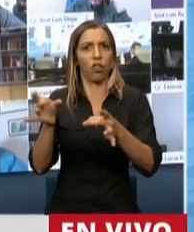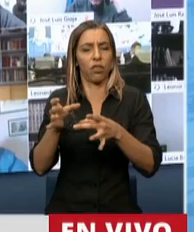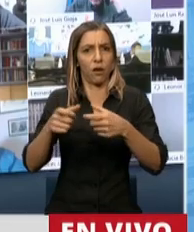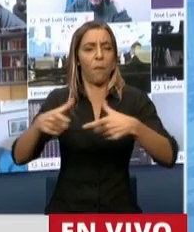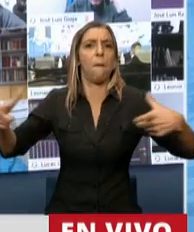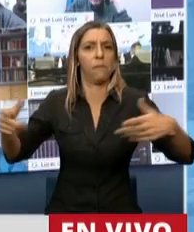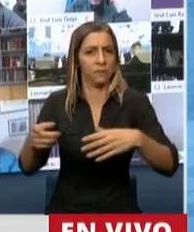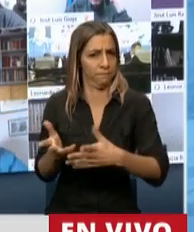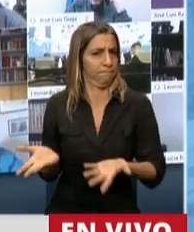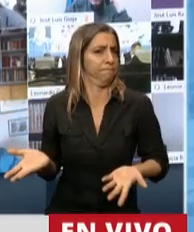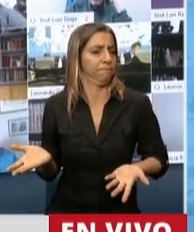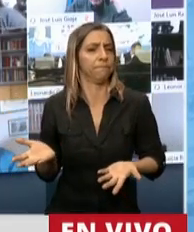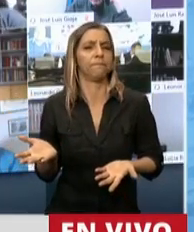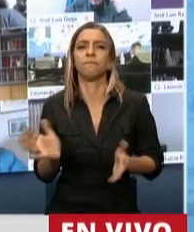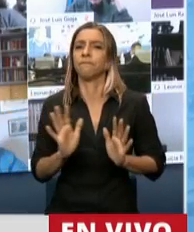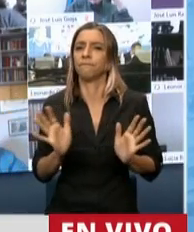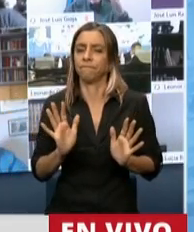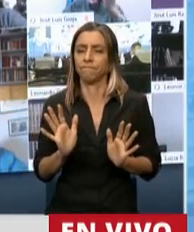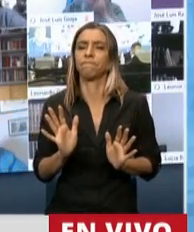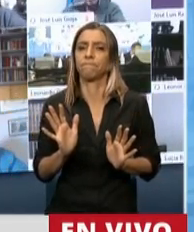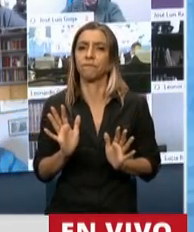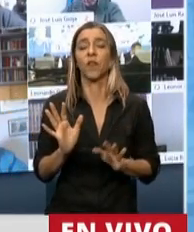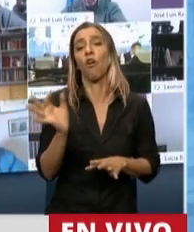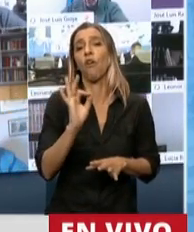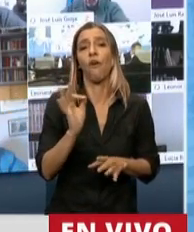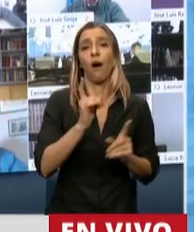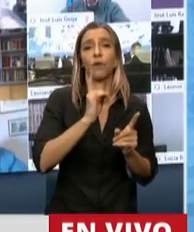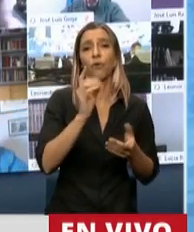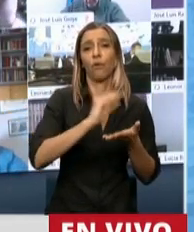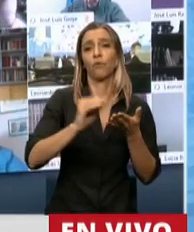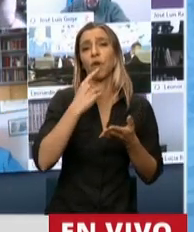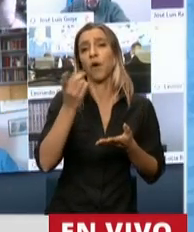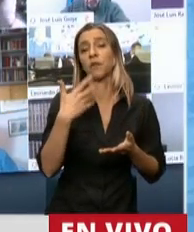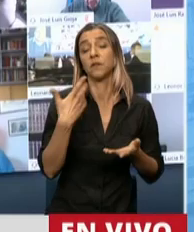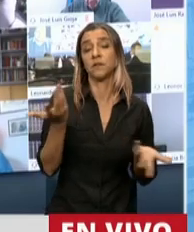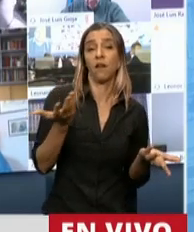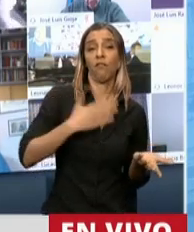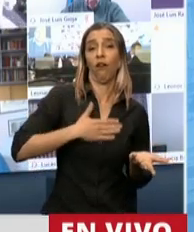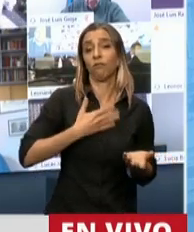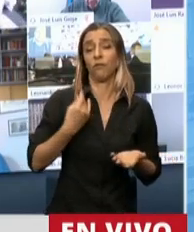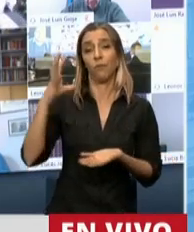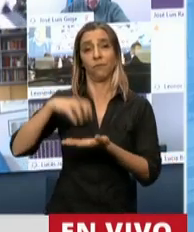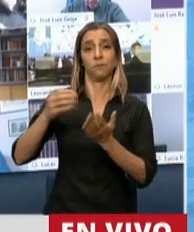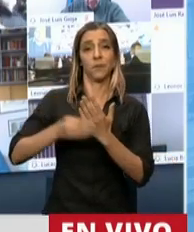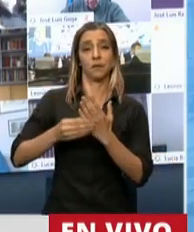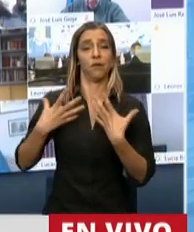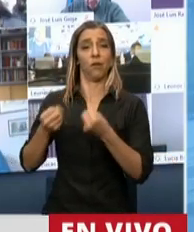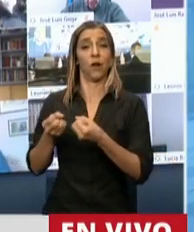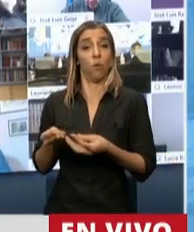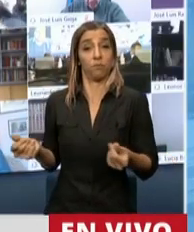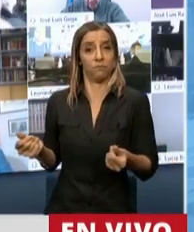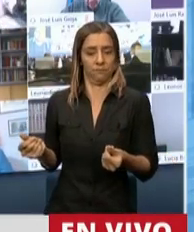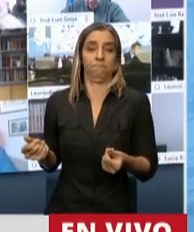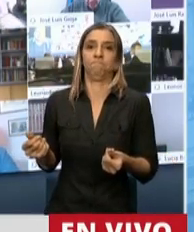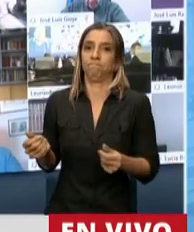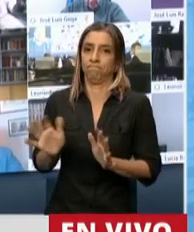precedente que casi se jactaba de que sacaron el Ministerio de Salud. Bueno, necesitamos que la Argentina